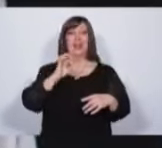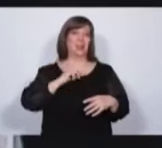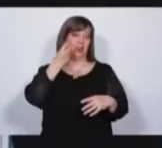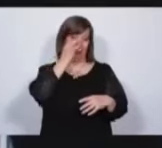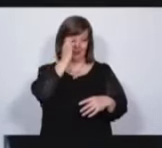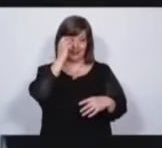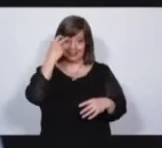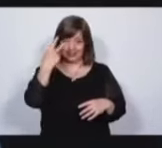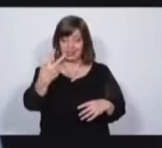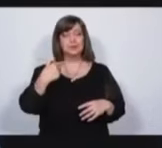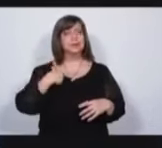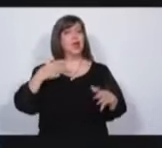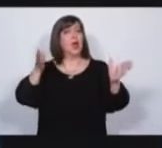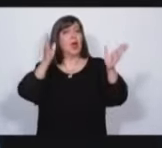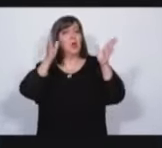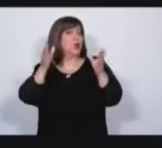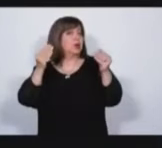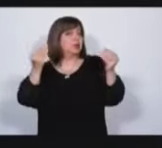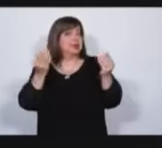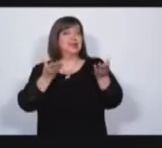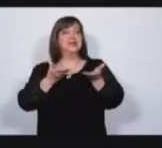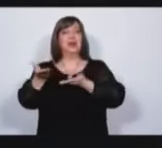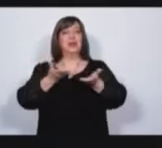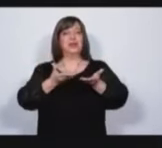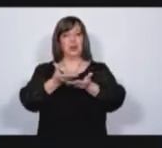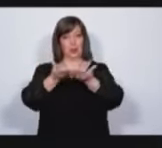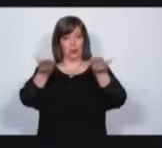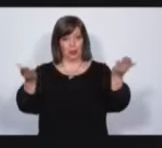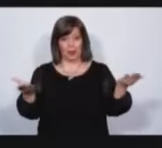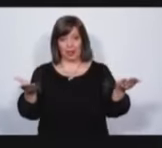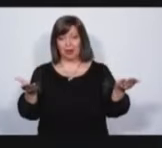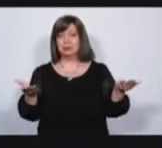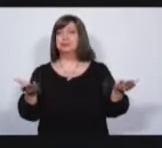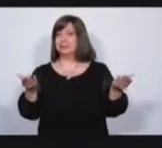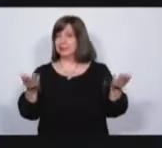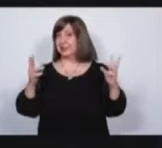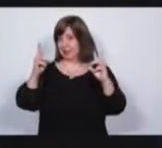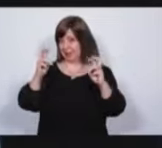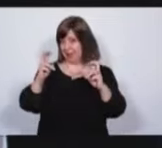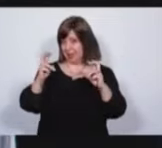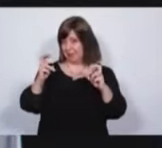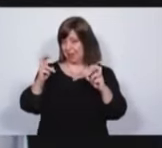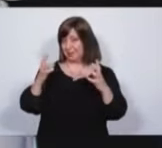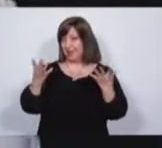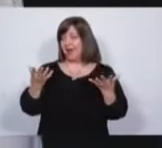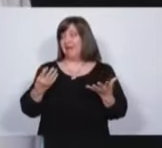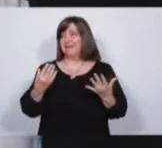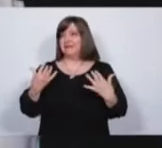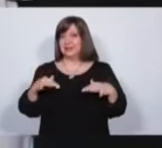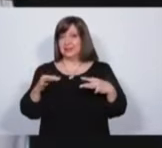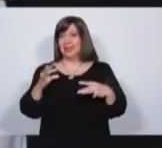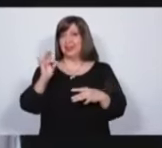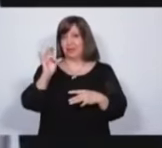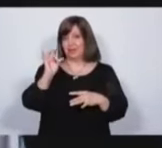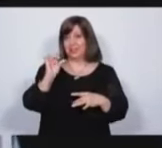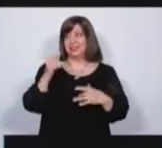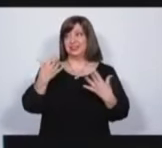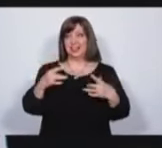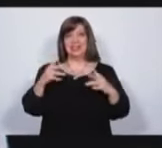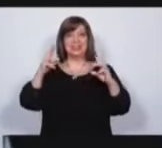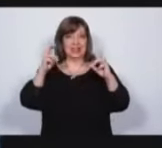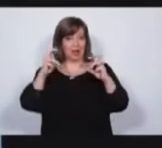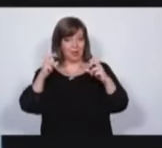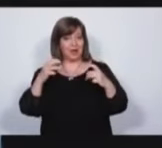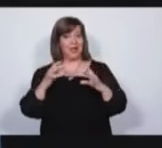Y nos vamos a meter con este bloque que tiene que ver con servicios públicos. Bueno, servicios públicos. Vamos a ir a lo sensible, ¿no? A estas acciones